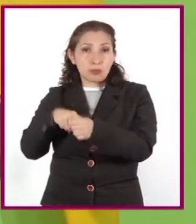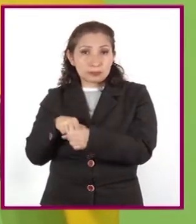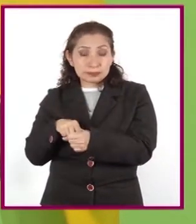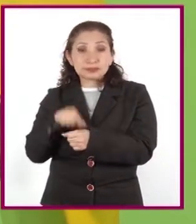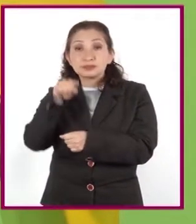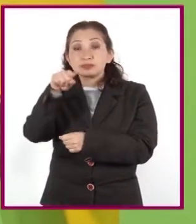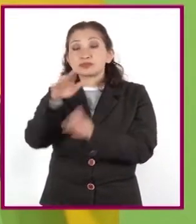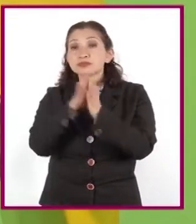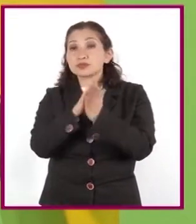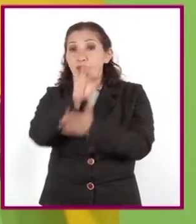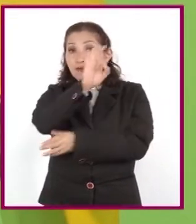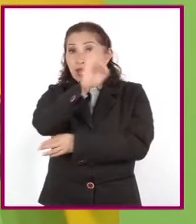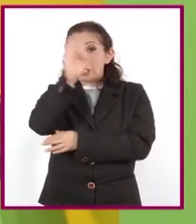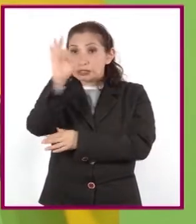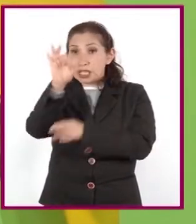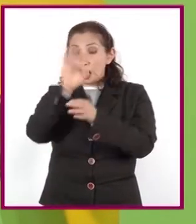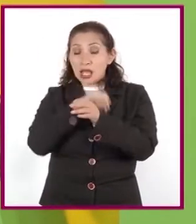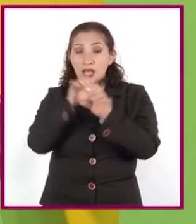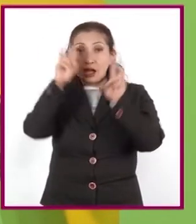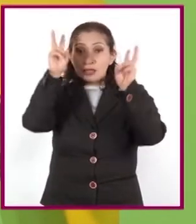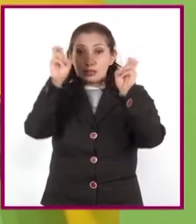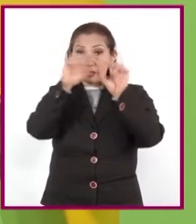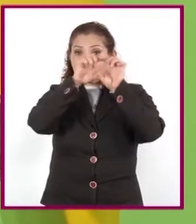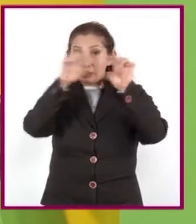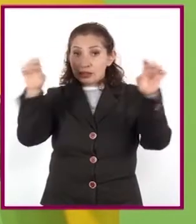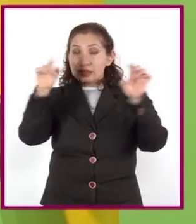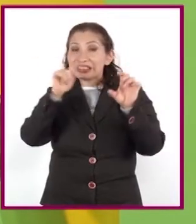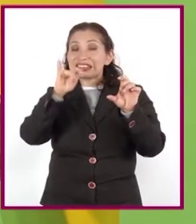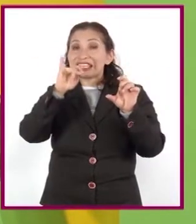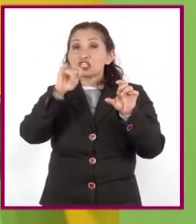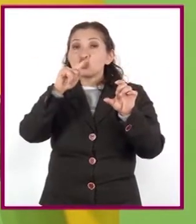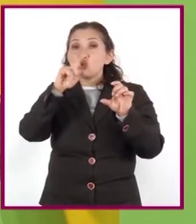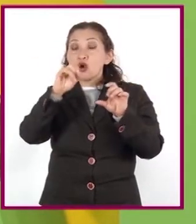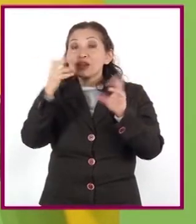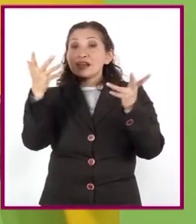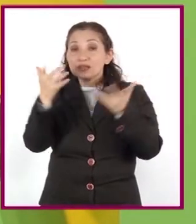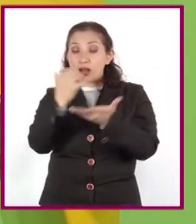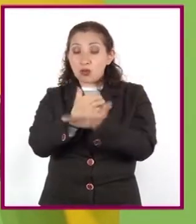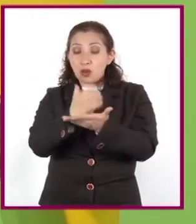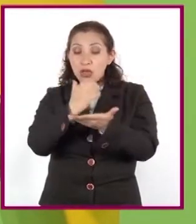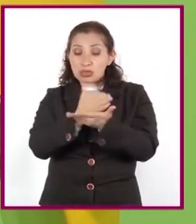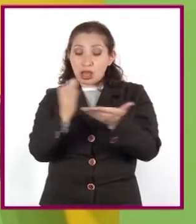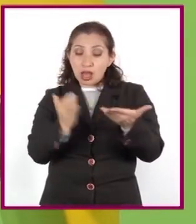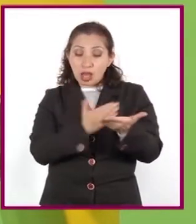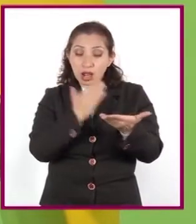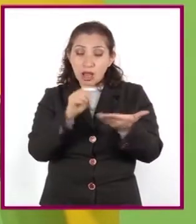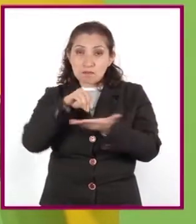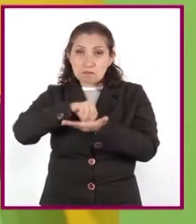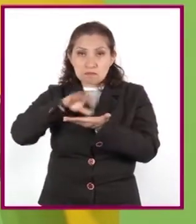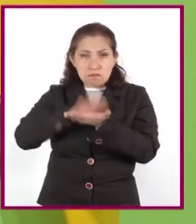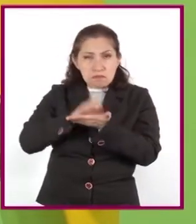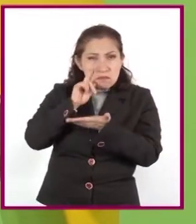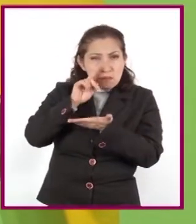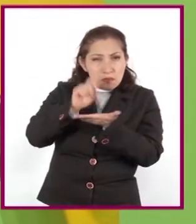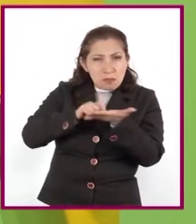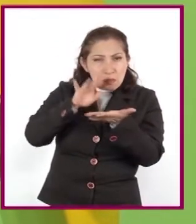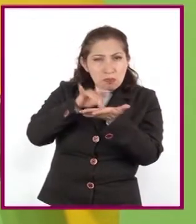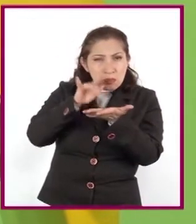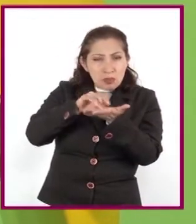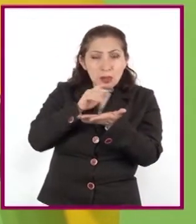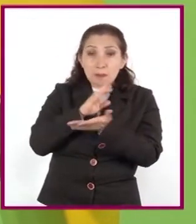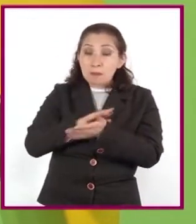anotar la fecha, el título del programa y realizar en su libreta de trabajo las anotaciones que ustedes